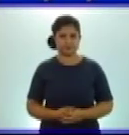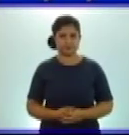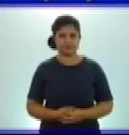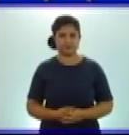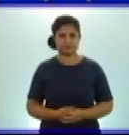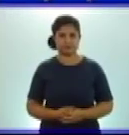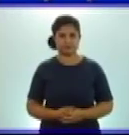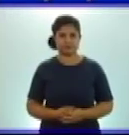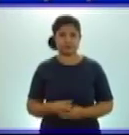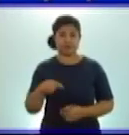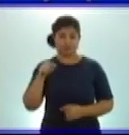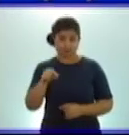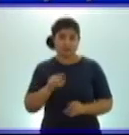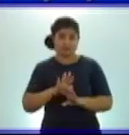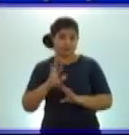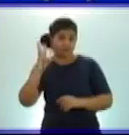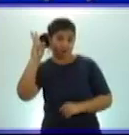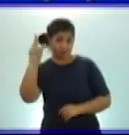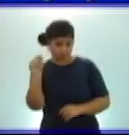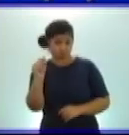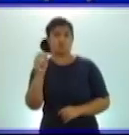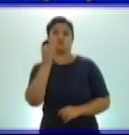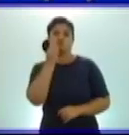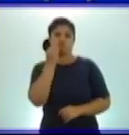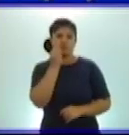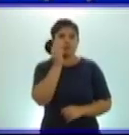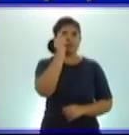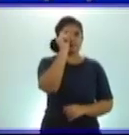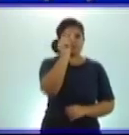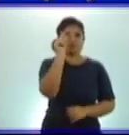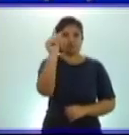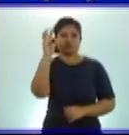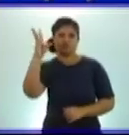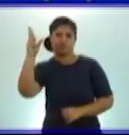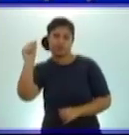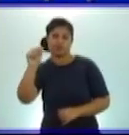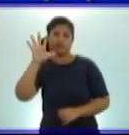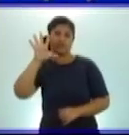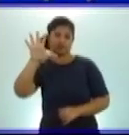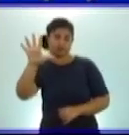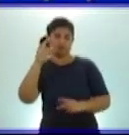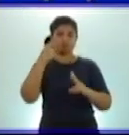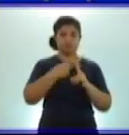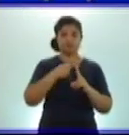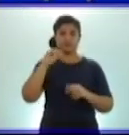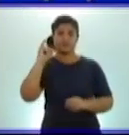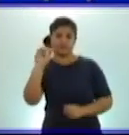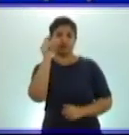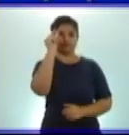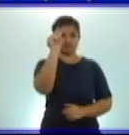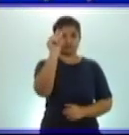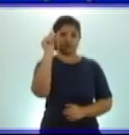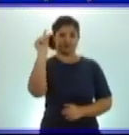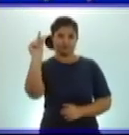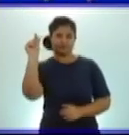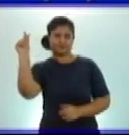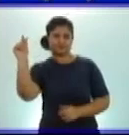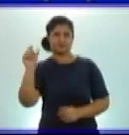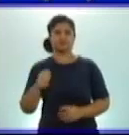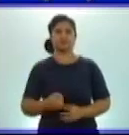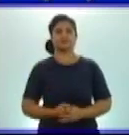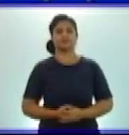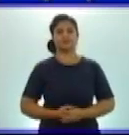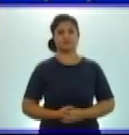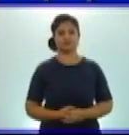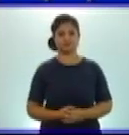los números de 5 y 6 lugares. 80.000 más 3.000 más 400 más